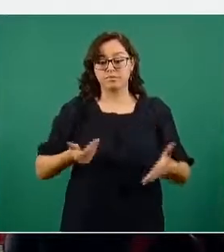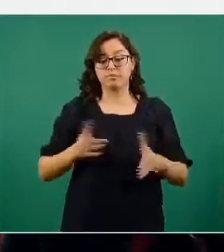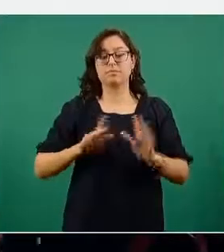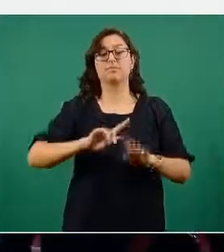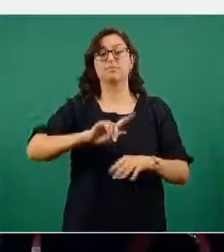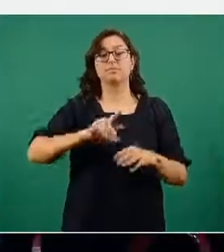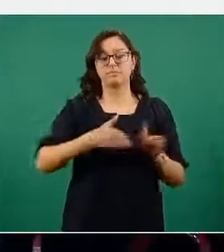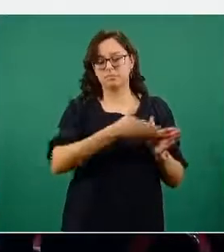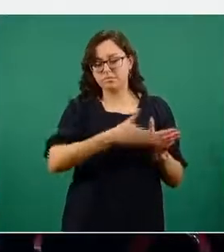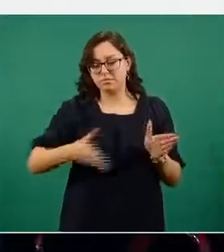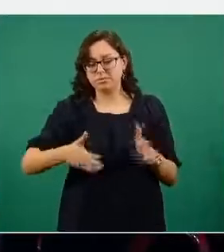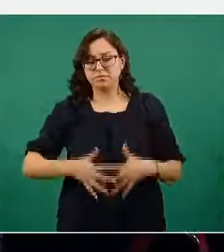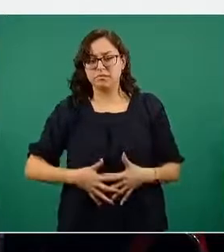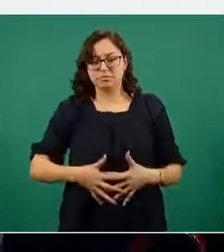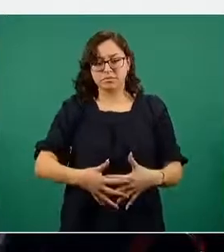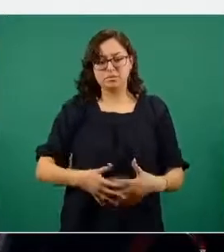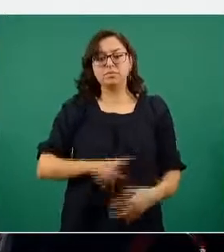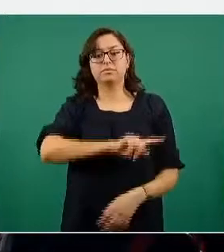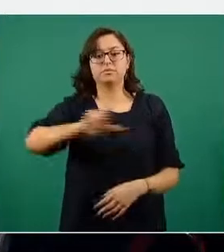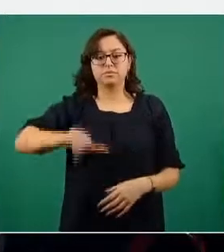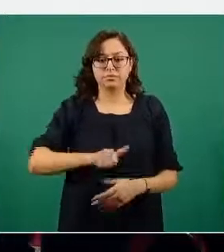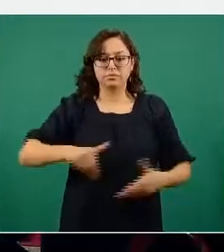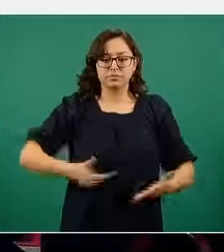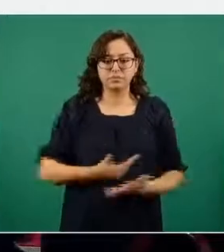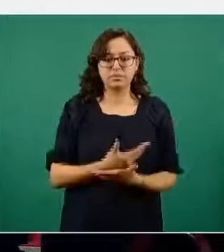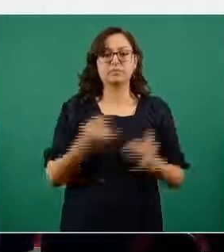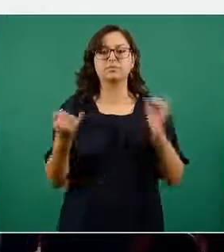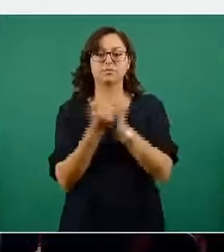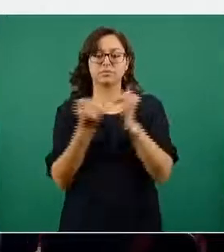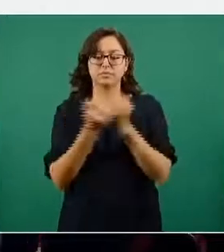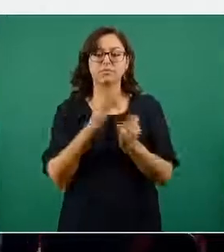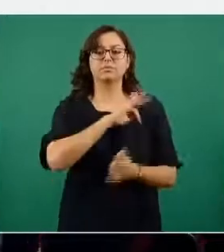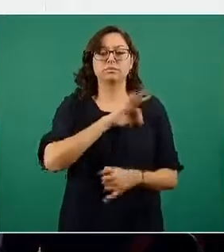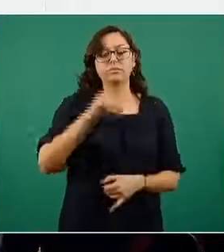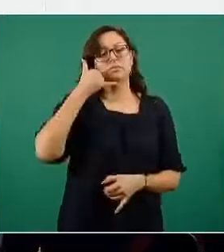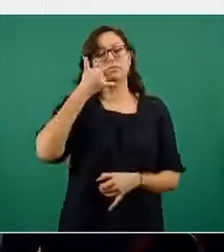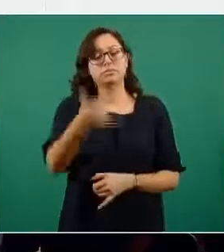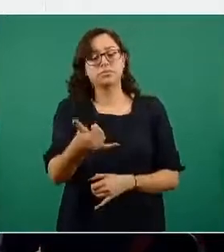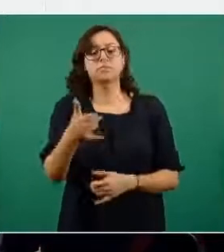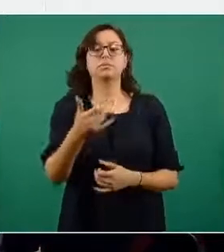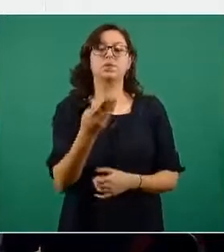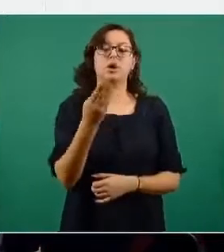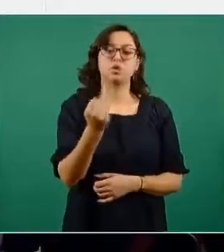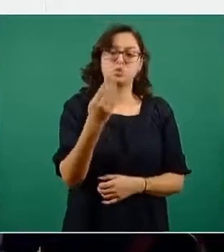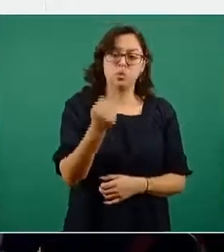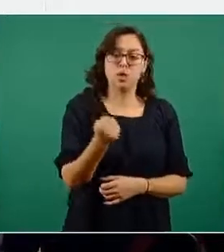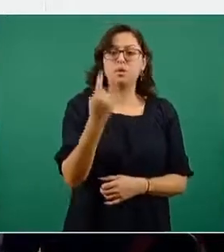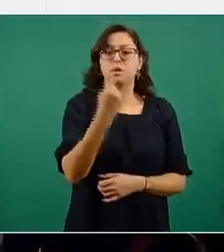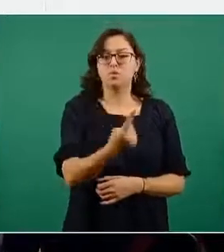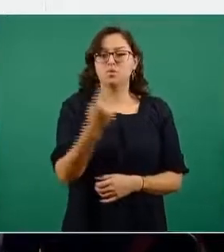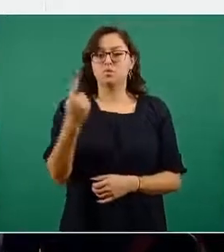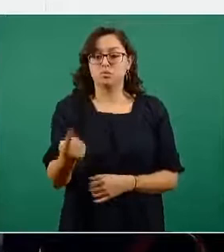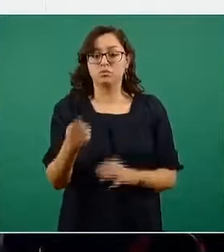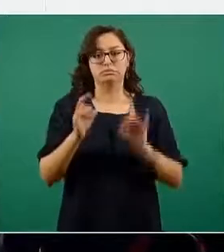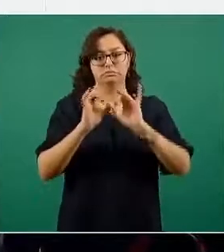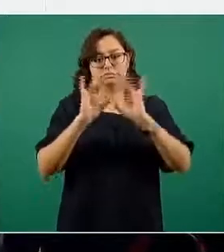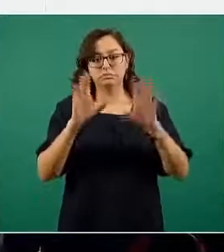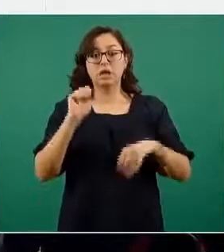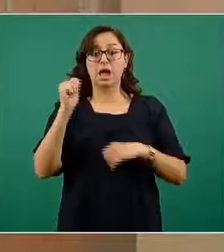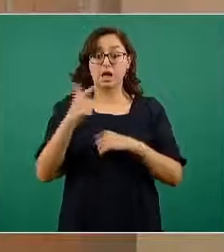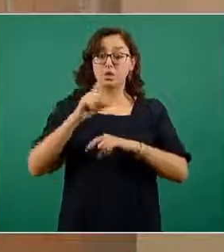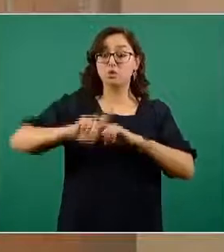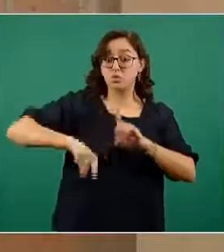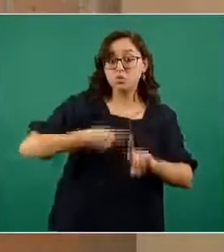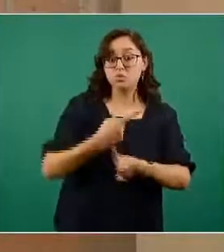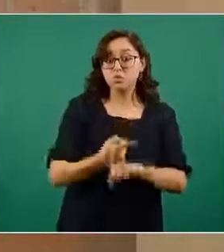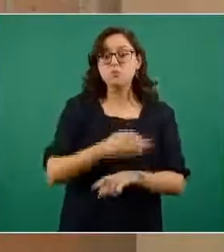la línea 911 el 911 disponible para atender casos de violencia sexual y sobre